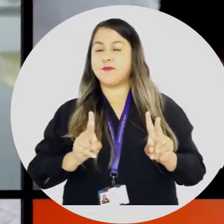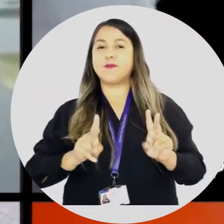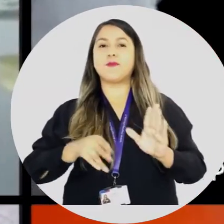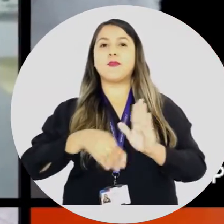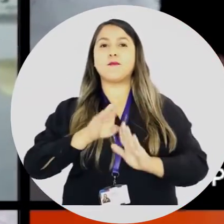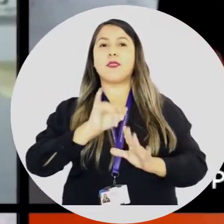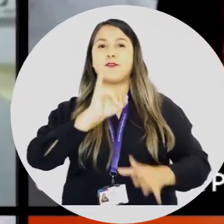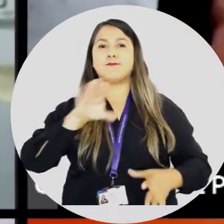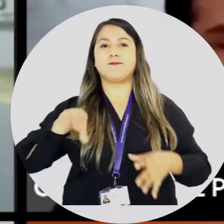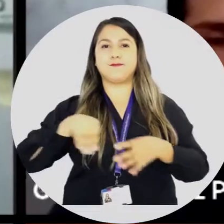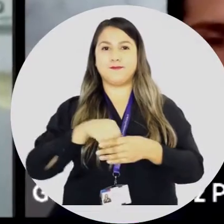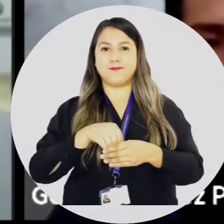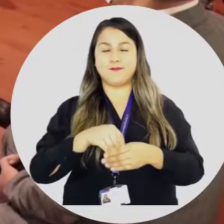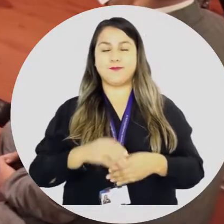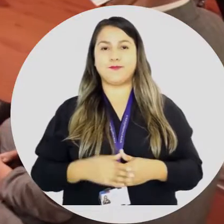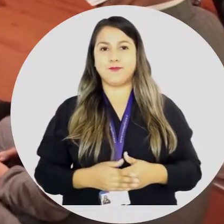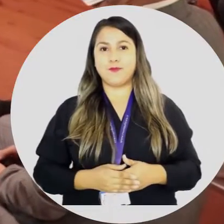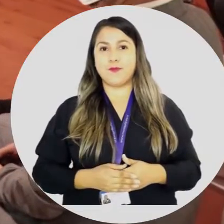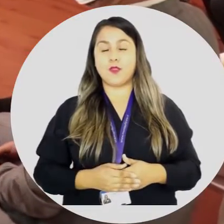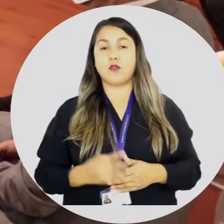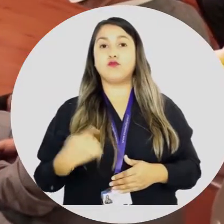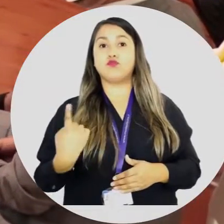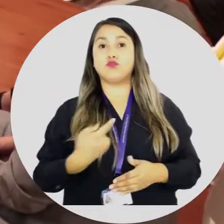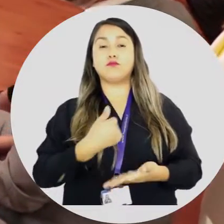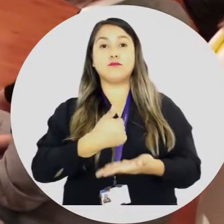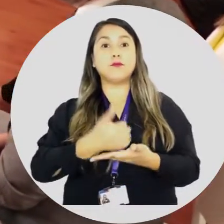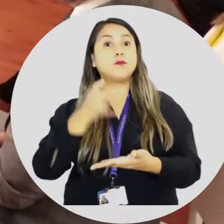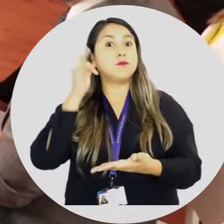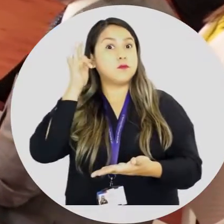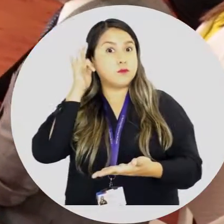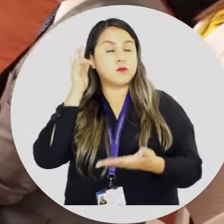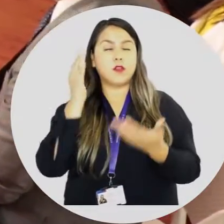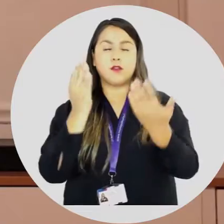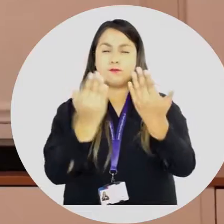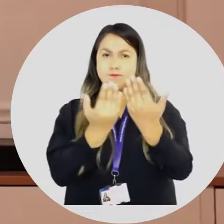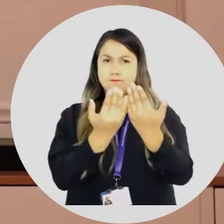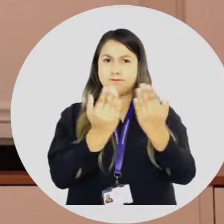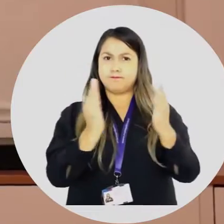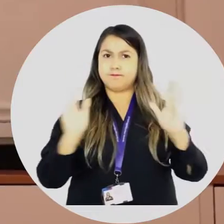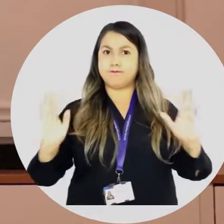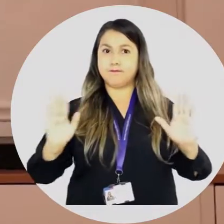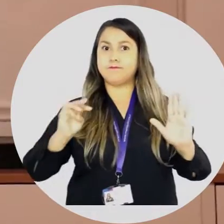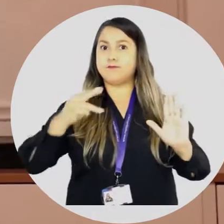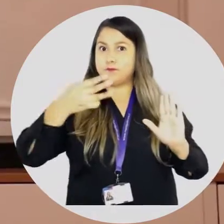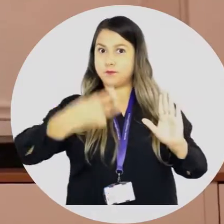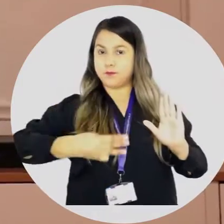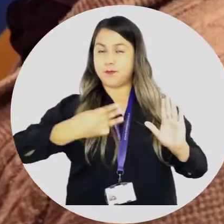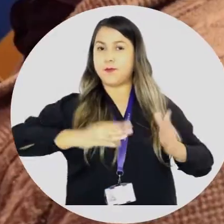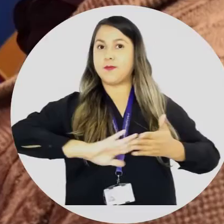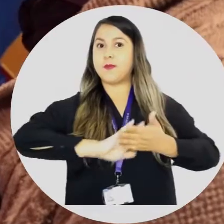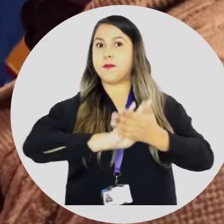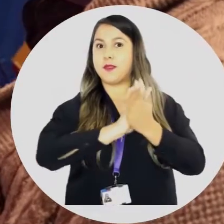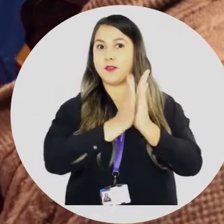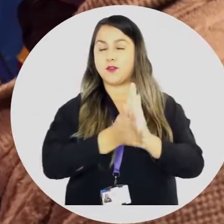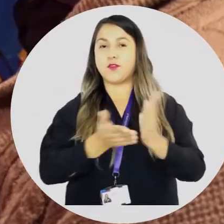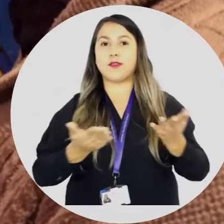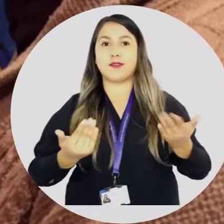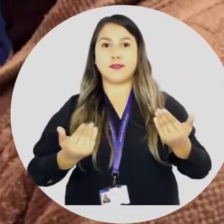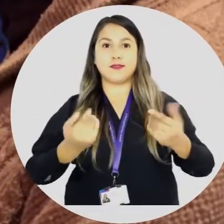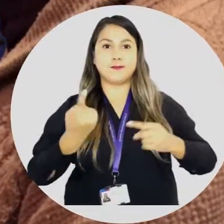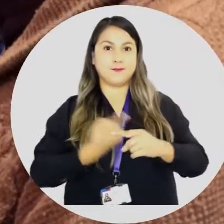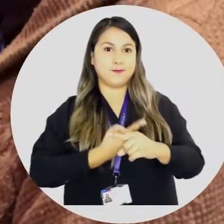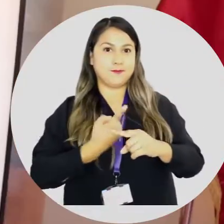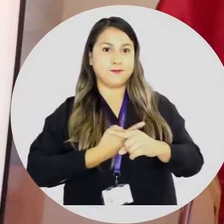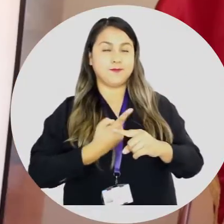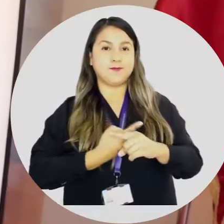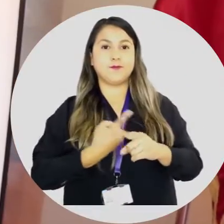ampliar nuestra cobertura en inclusión. Nuestra alcaldesa abrió las puertas del municipio para todos y todas que requieran